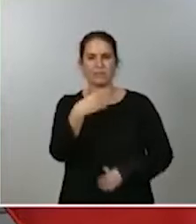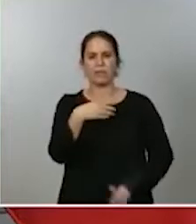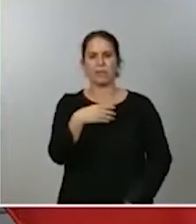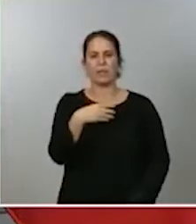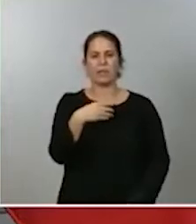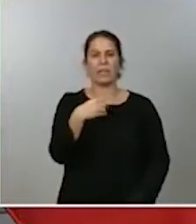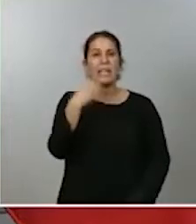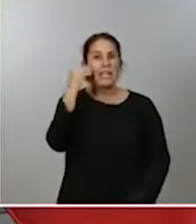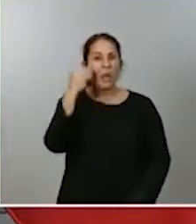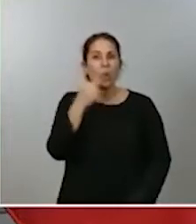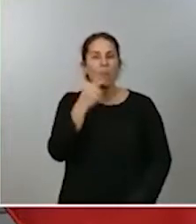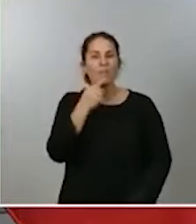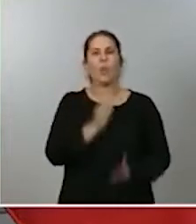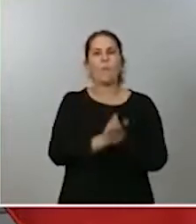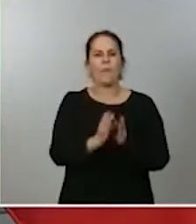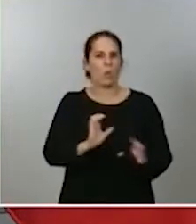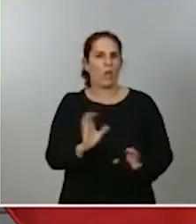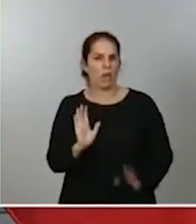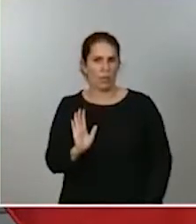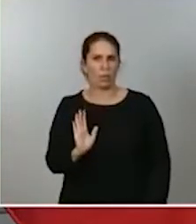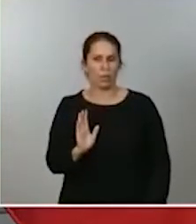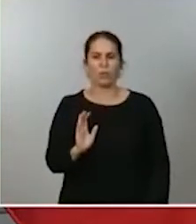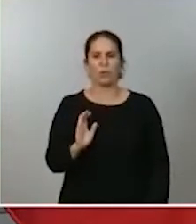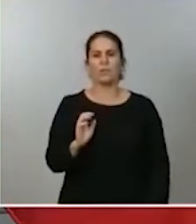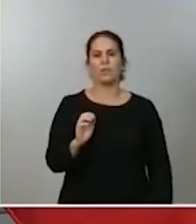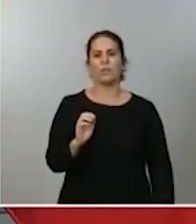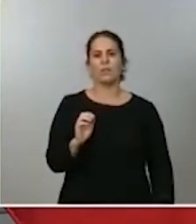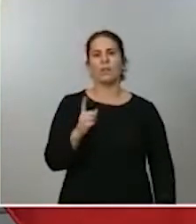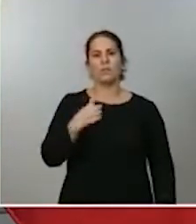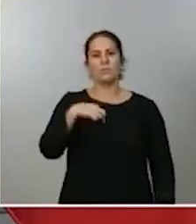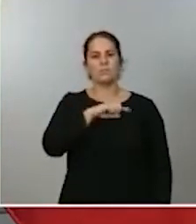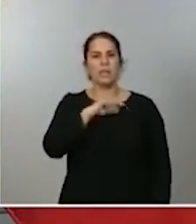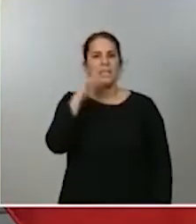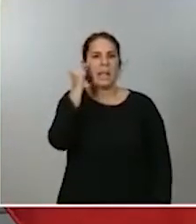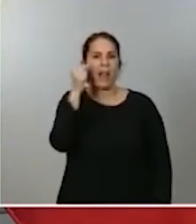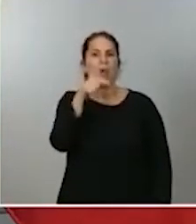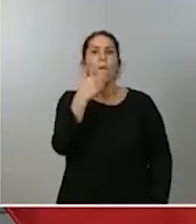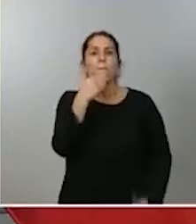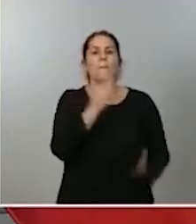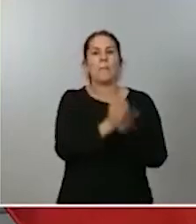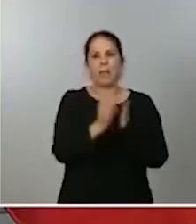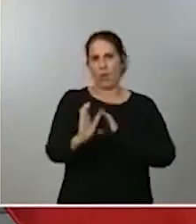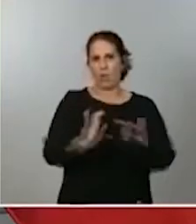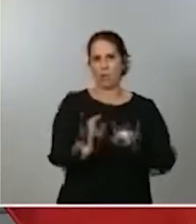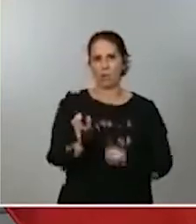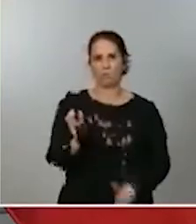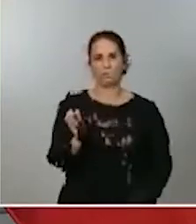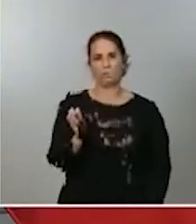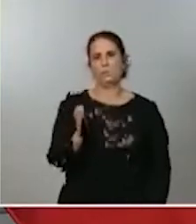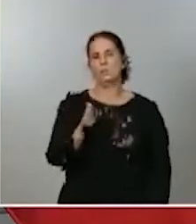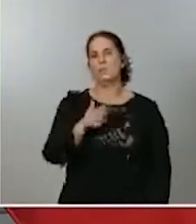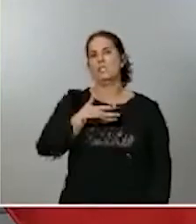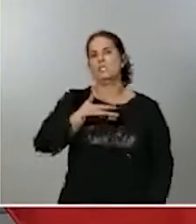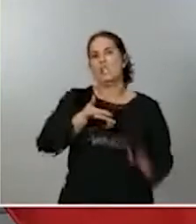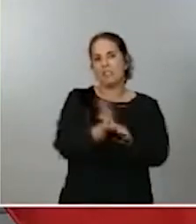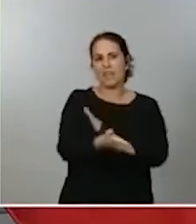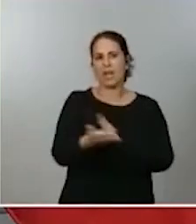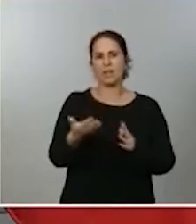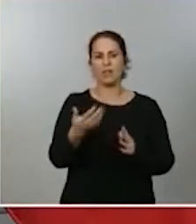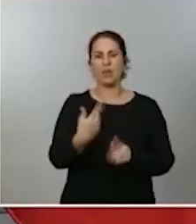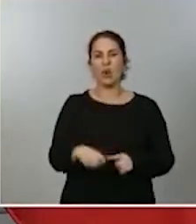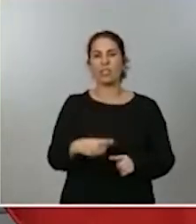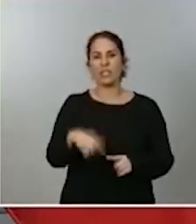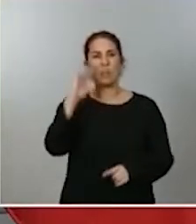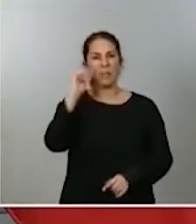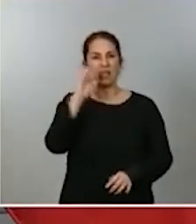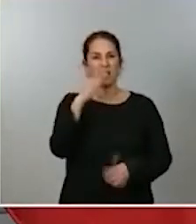comunicación y, por tanto, por supuesto, ni vamos a comentar ni una cuestión que tenga que ver con investigaciones en el ámbito